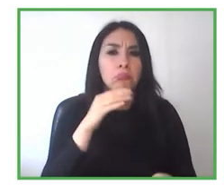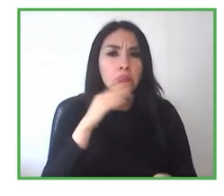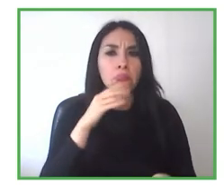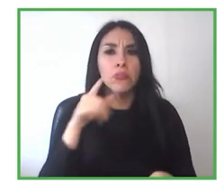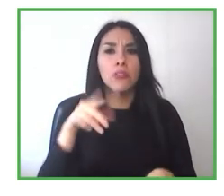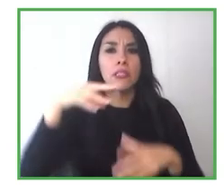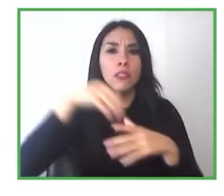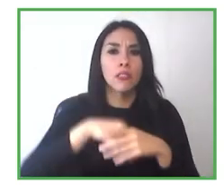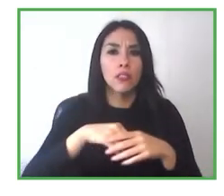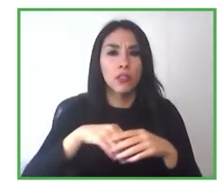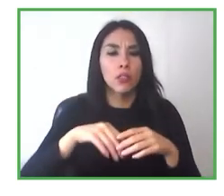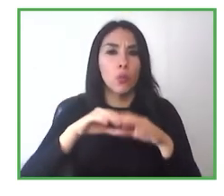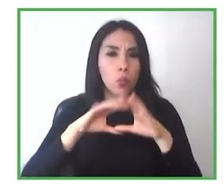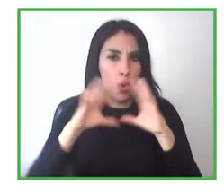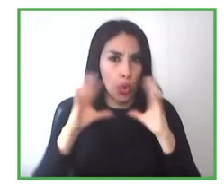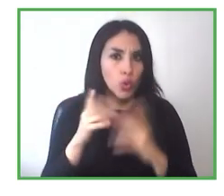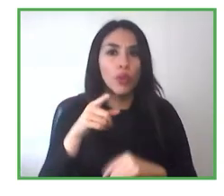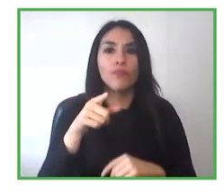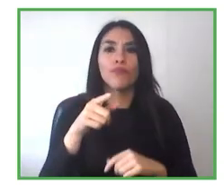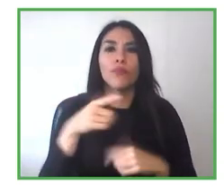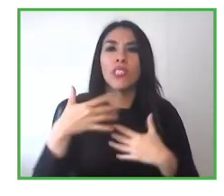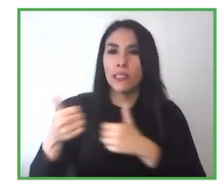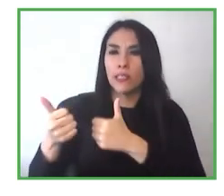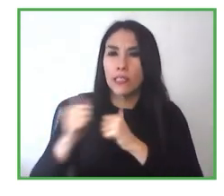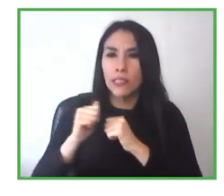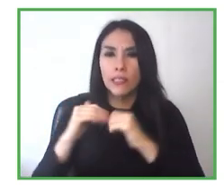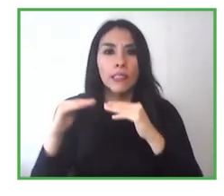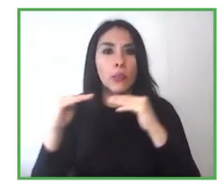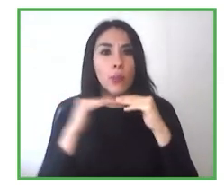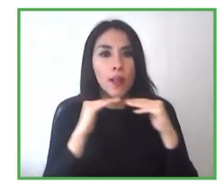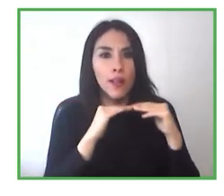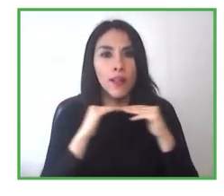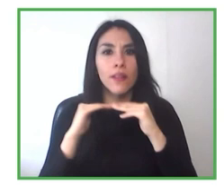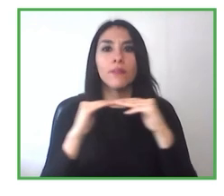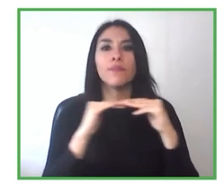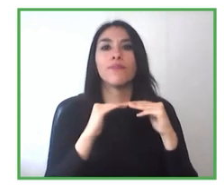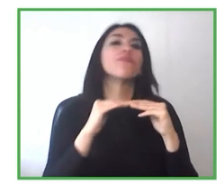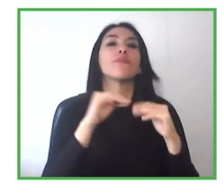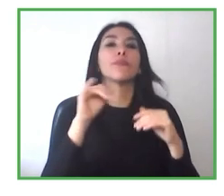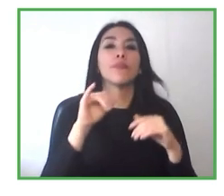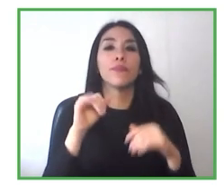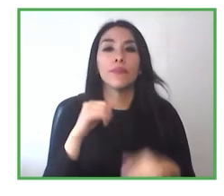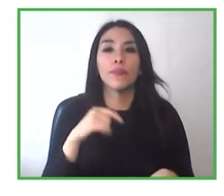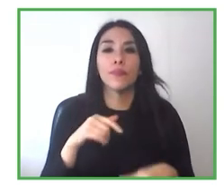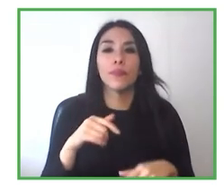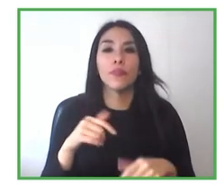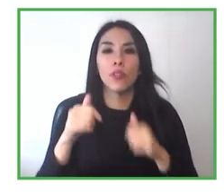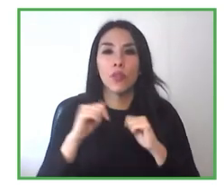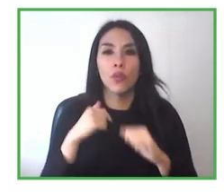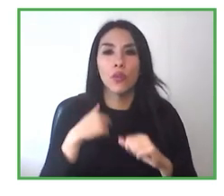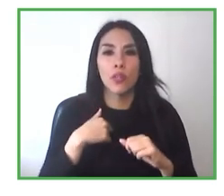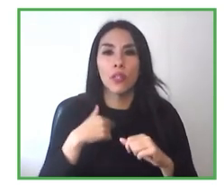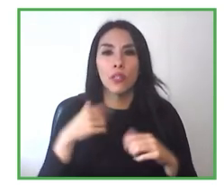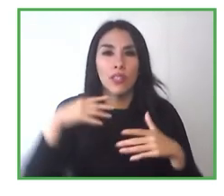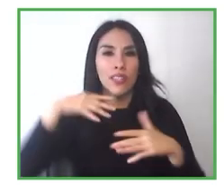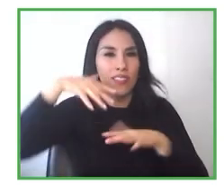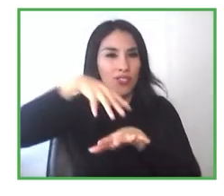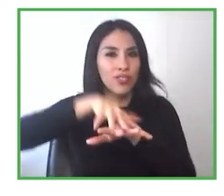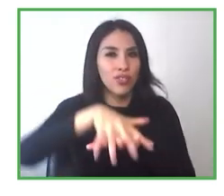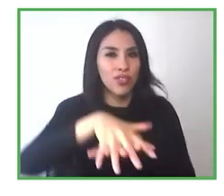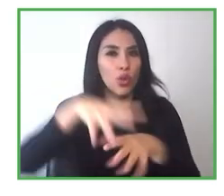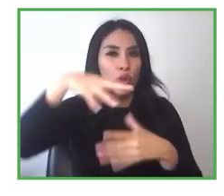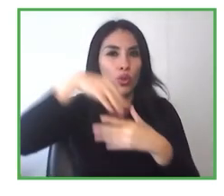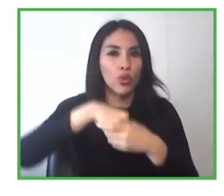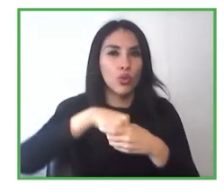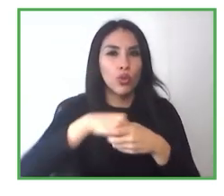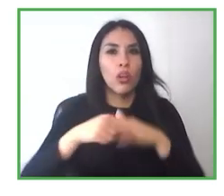social, de, de, de ser más, integradores, y menos discriminadores, discriminadores, perdón, en todo sentido, de